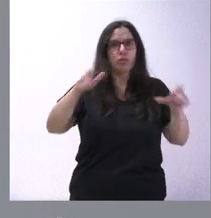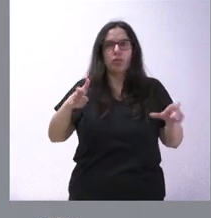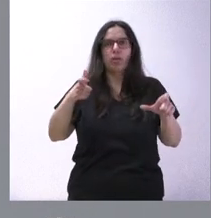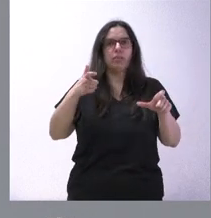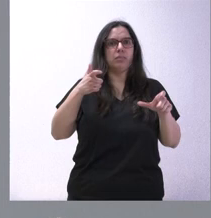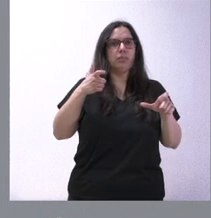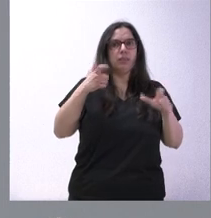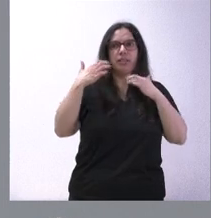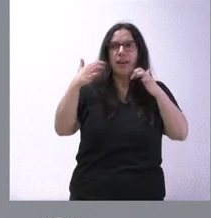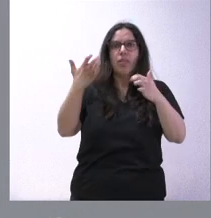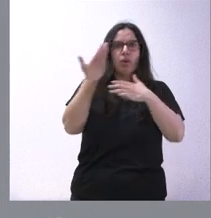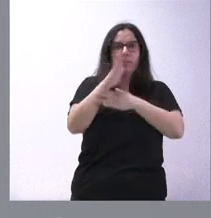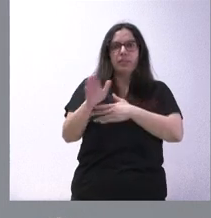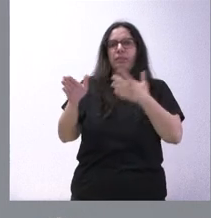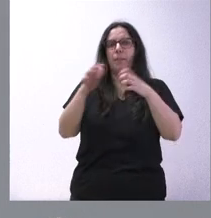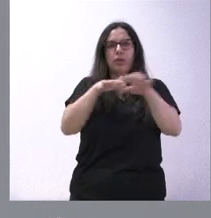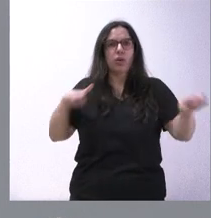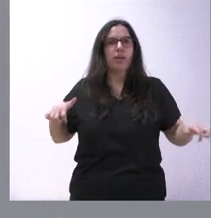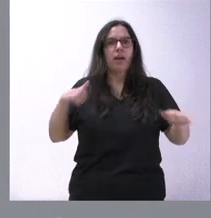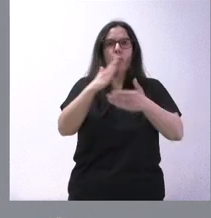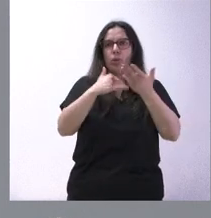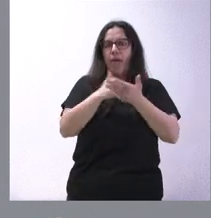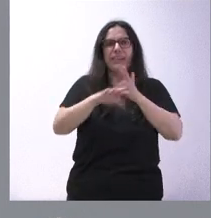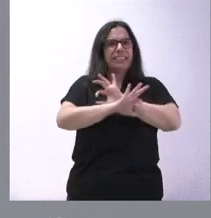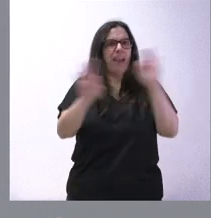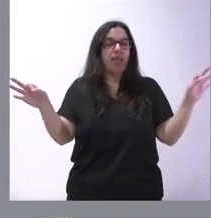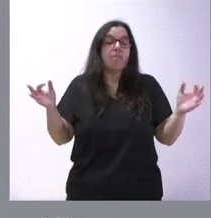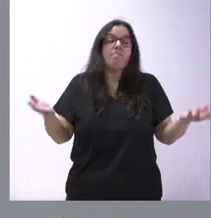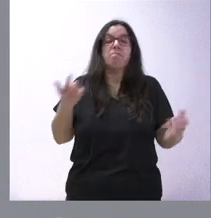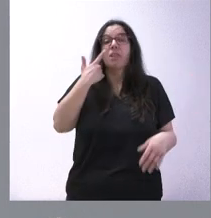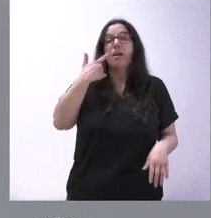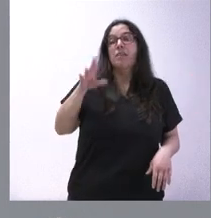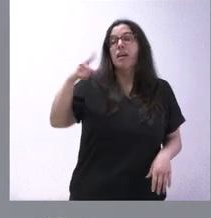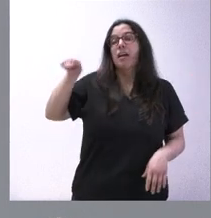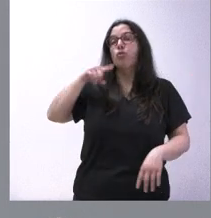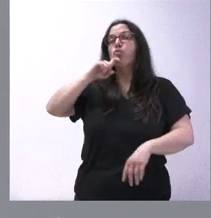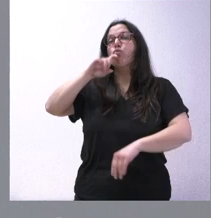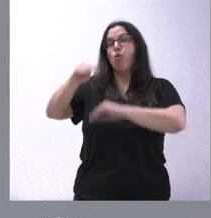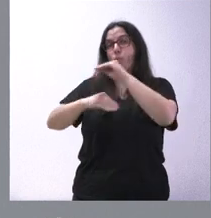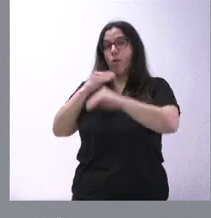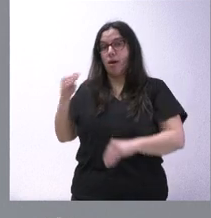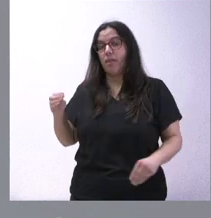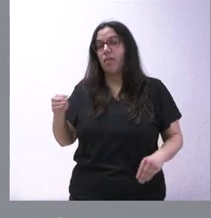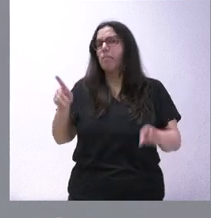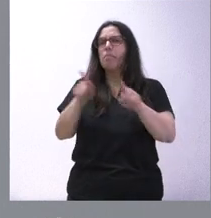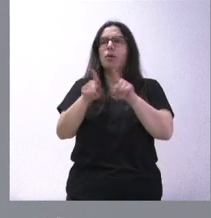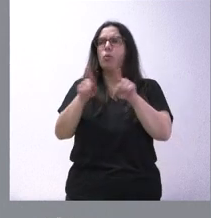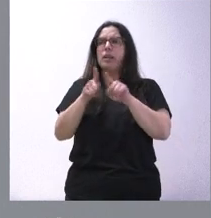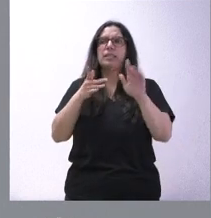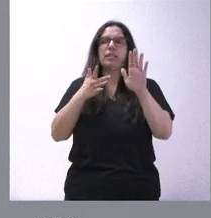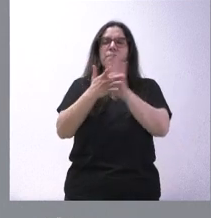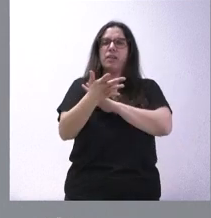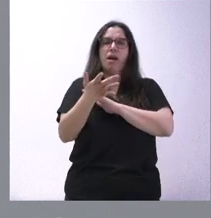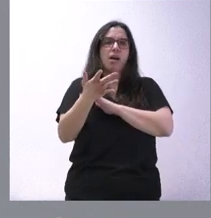en el Senado, de la mayoría de las comunidades autónomas. Vamos a ver cómo lo aborda, en todo caso será una única y decidida